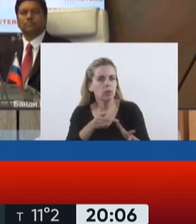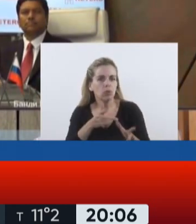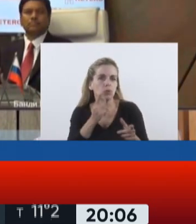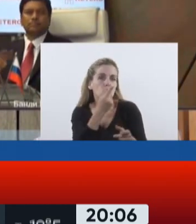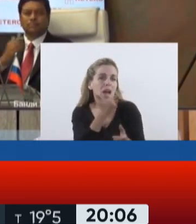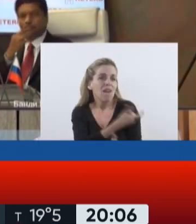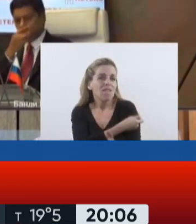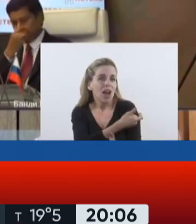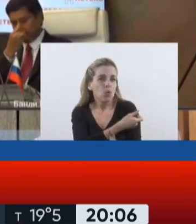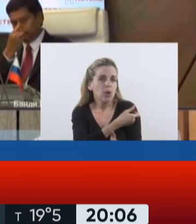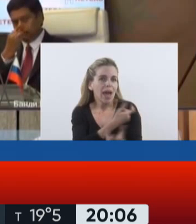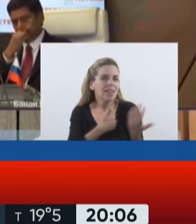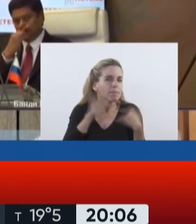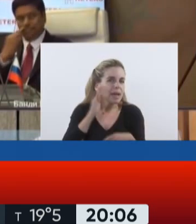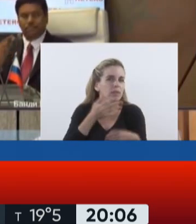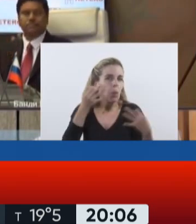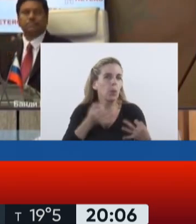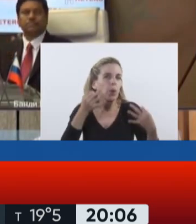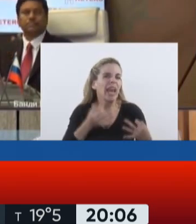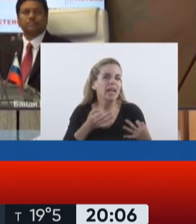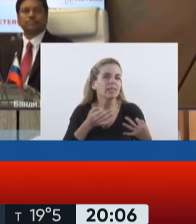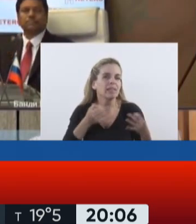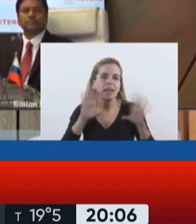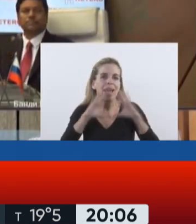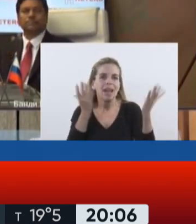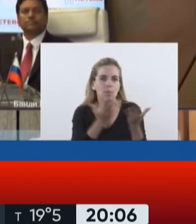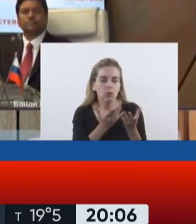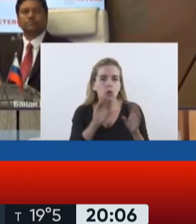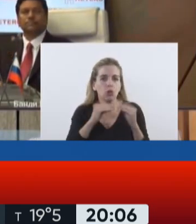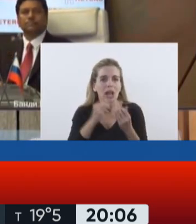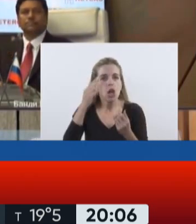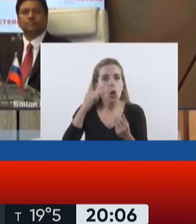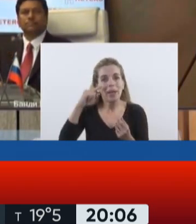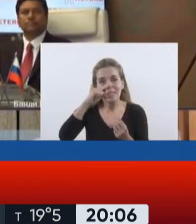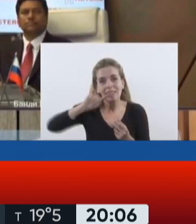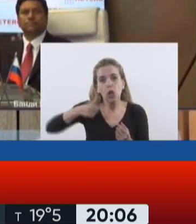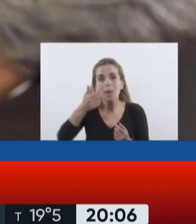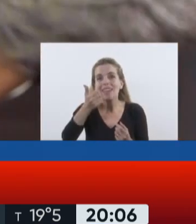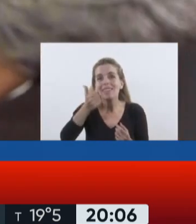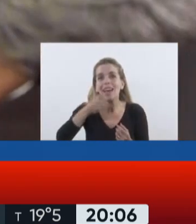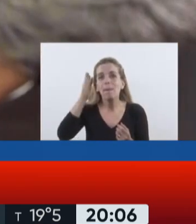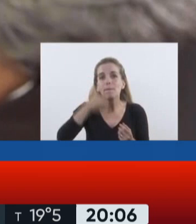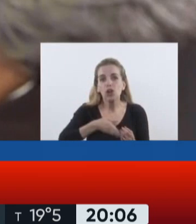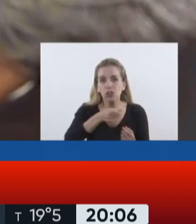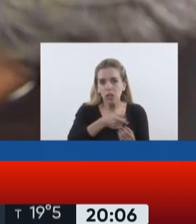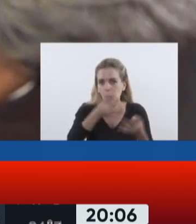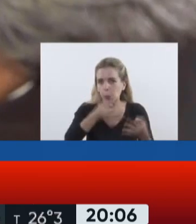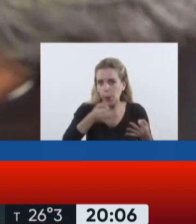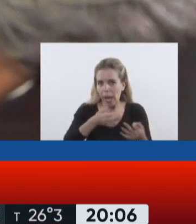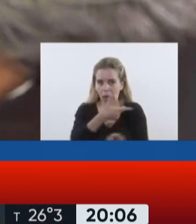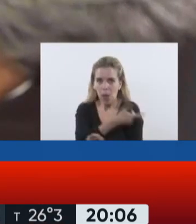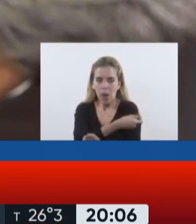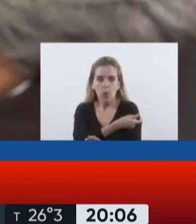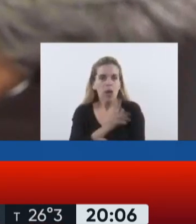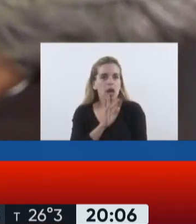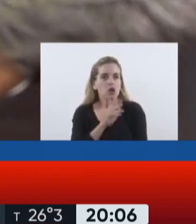eficientes en el mundo, es de 97,6% y podemos hacer